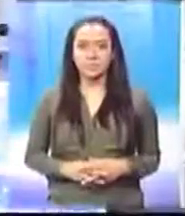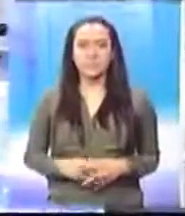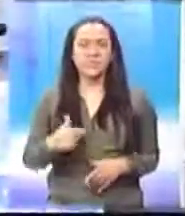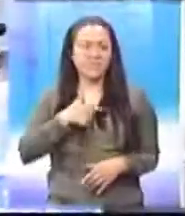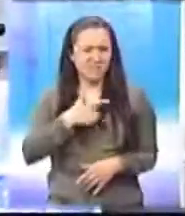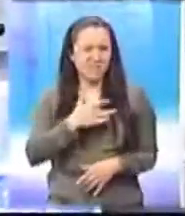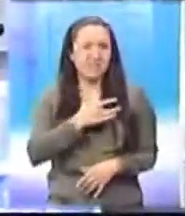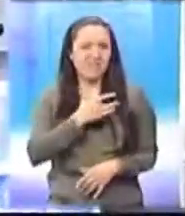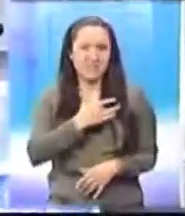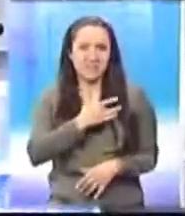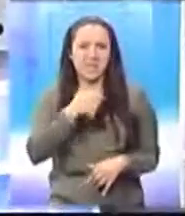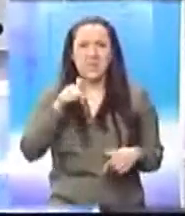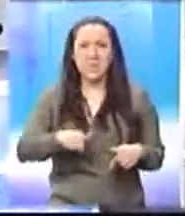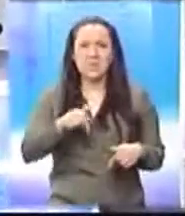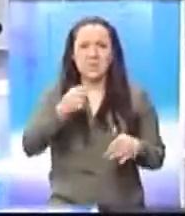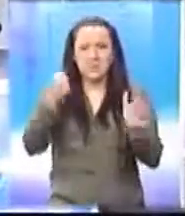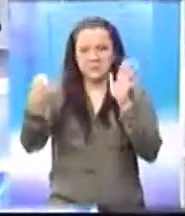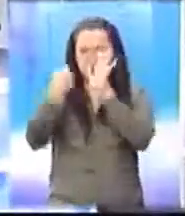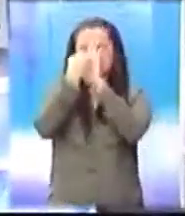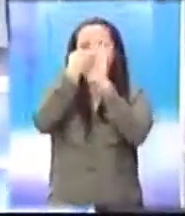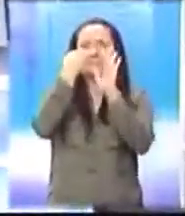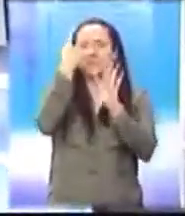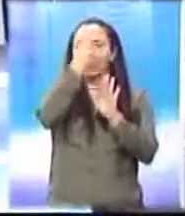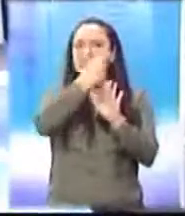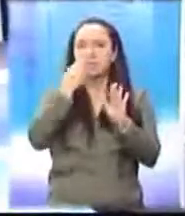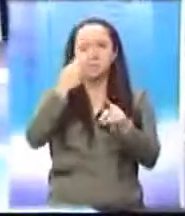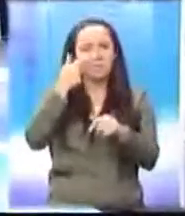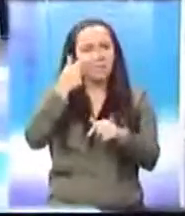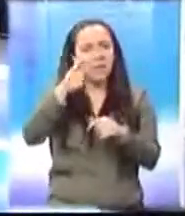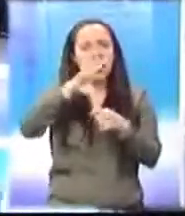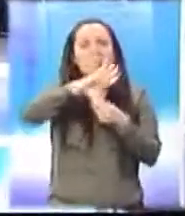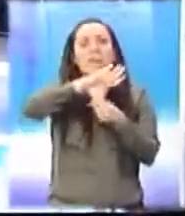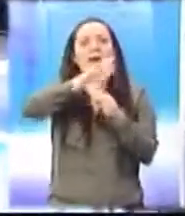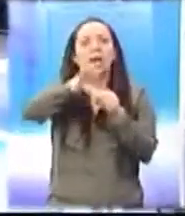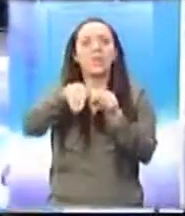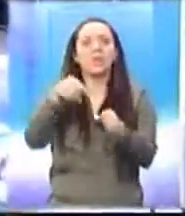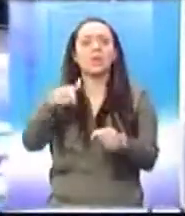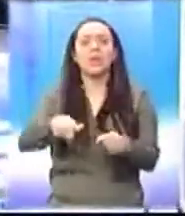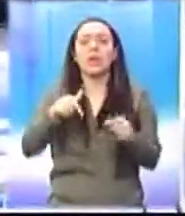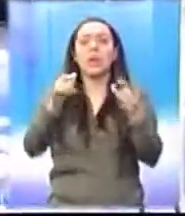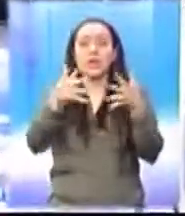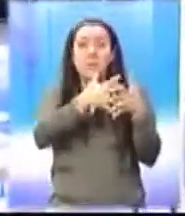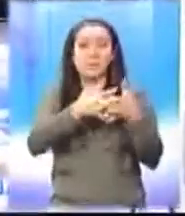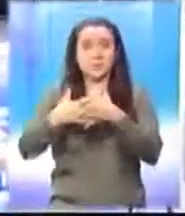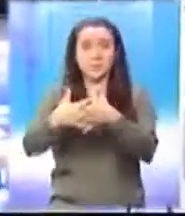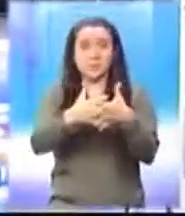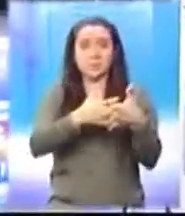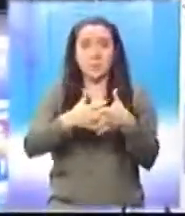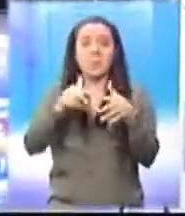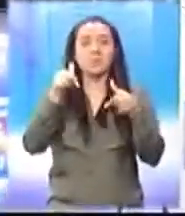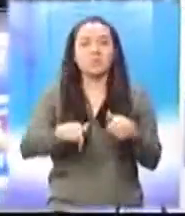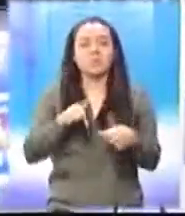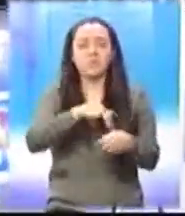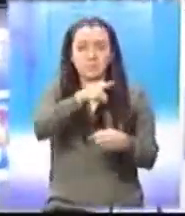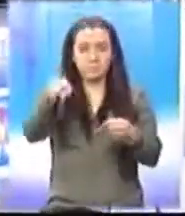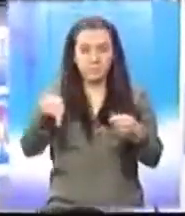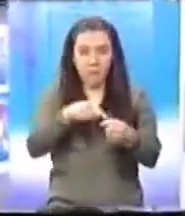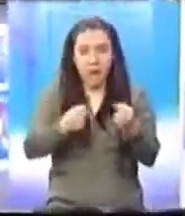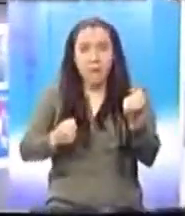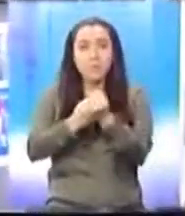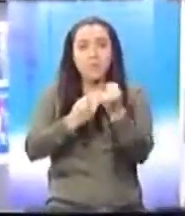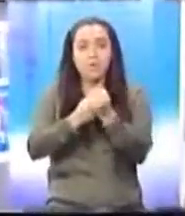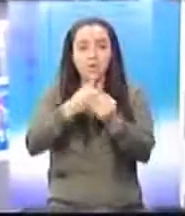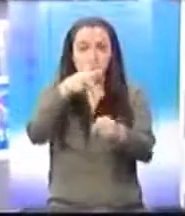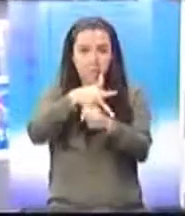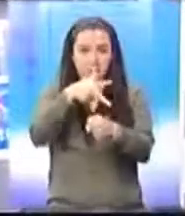He sentido como un golpe en el rostro ver cuando el embajador de Estados Unidos anunciaba que el Departamento del Tesoro colaborará con